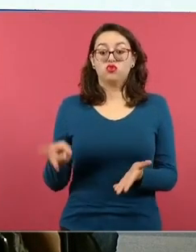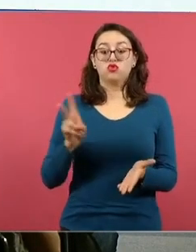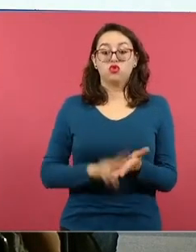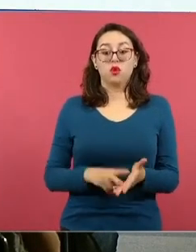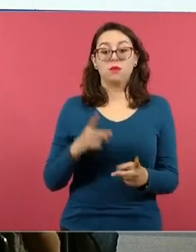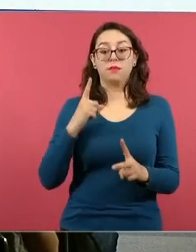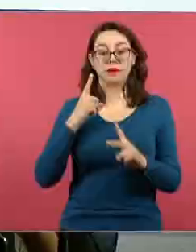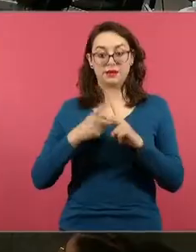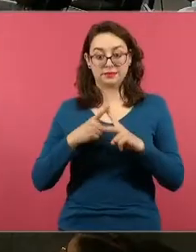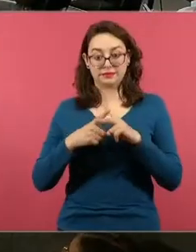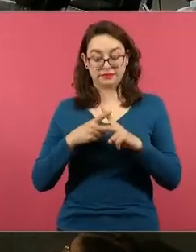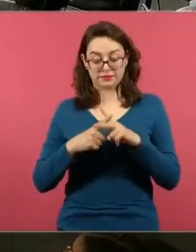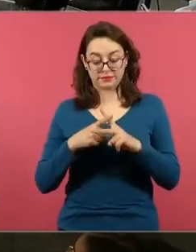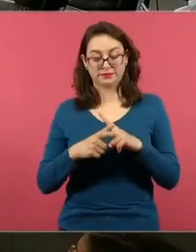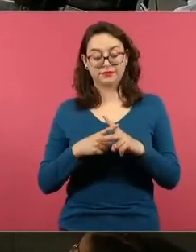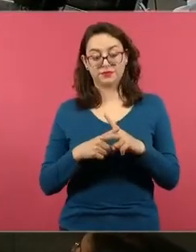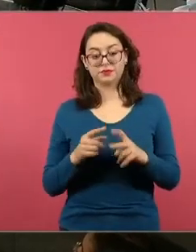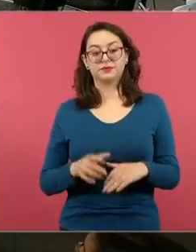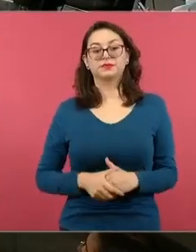medidas de capacidad.